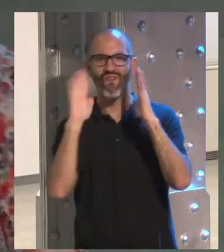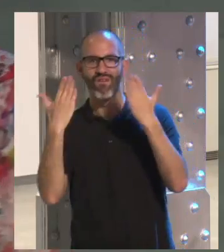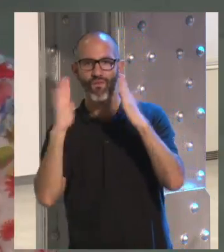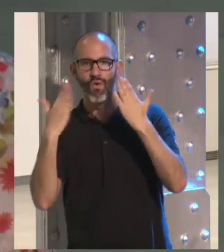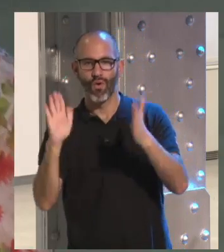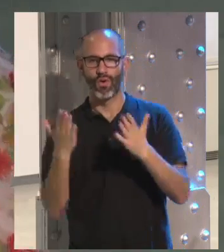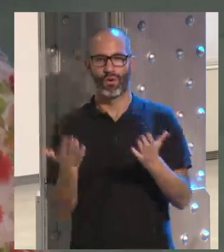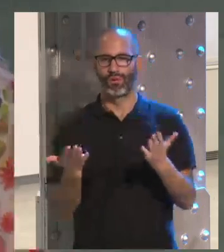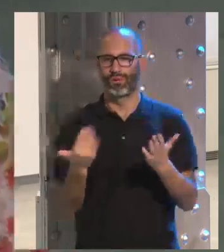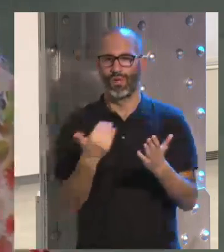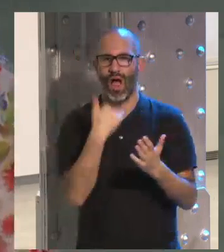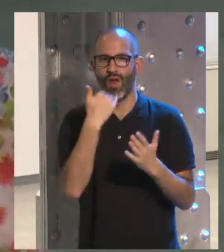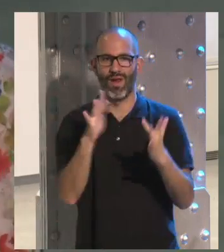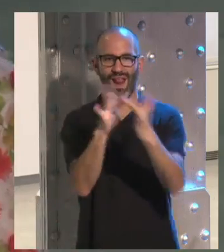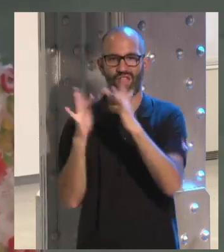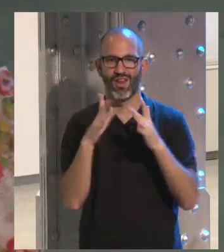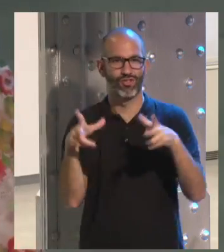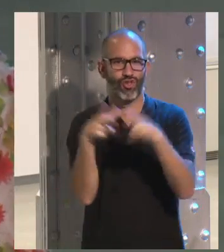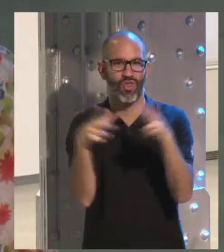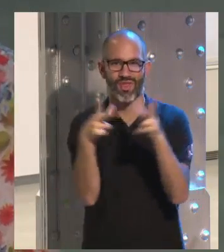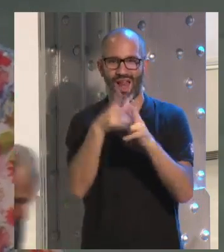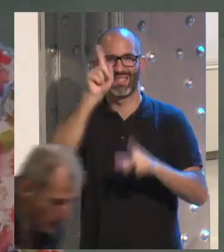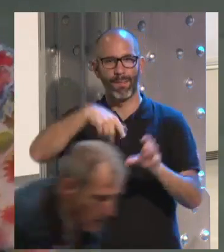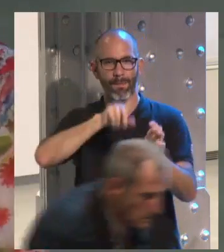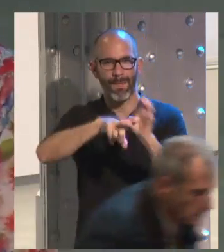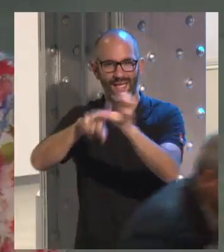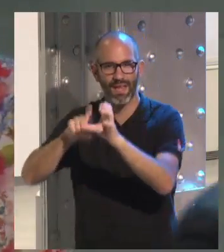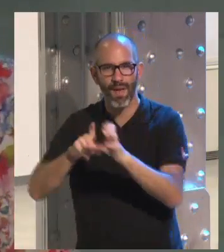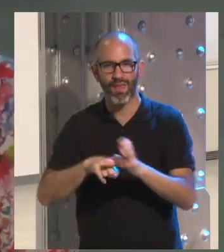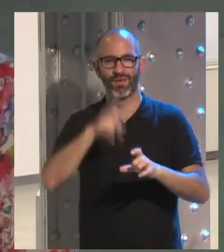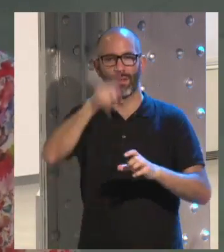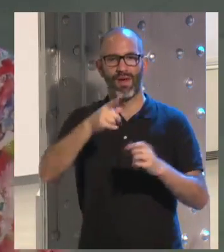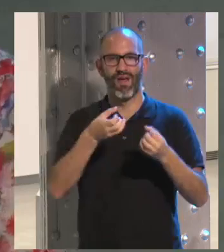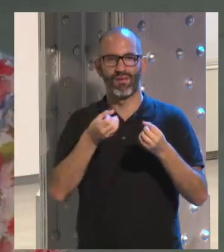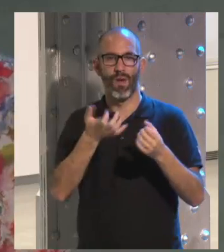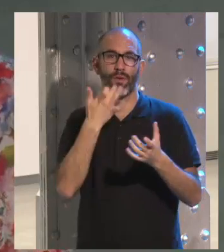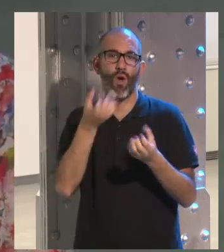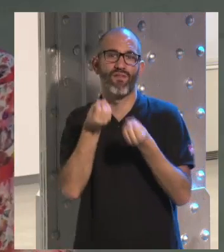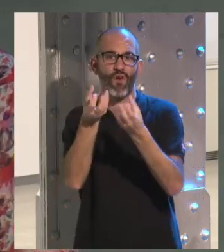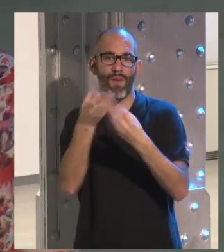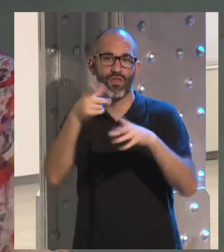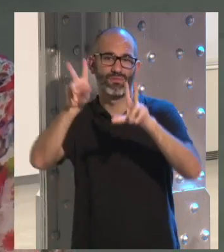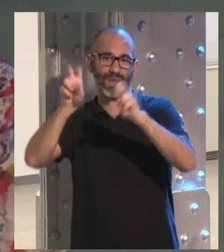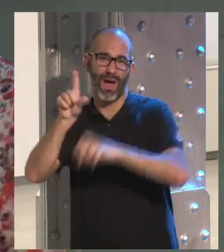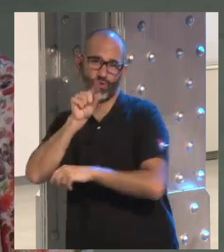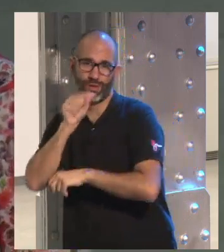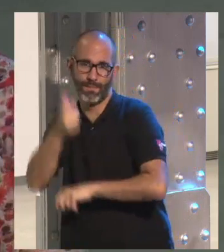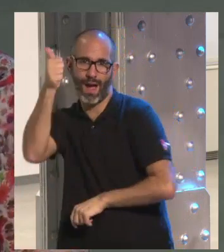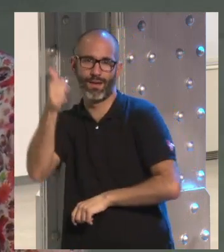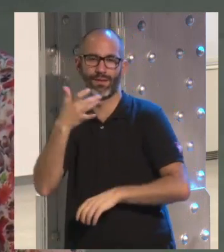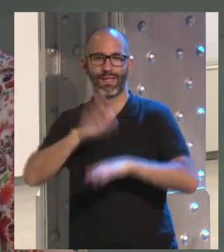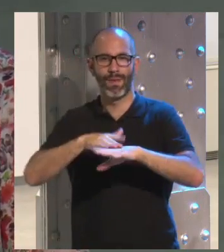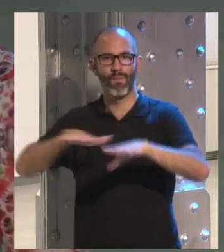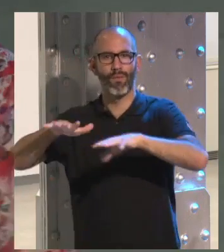ejemplo, pues es relaciones sociales, es también participación. Información, sin embargo, es Twitter, fundamentalmente, al igual que la